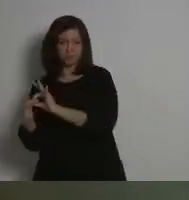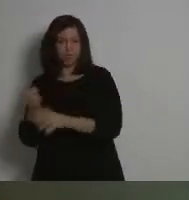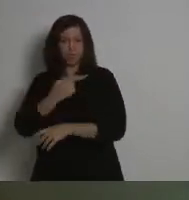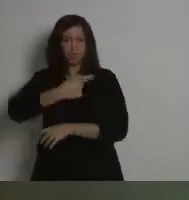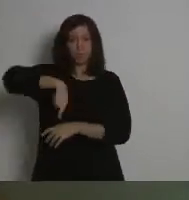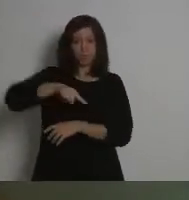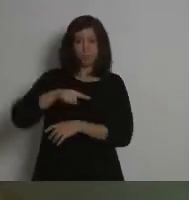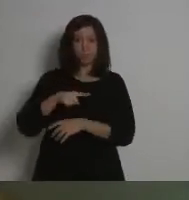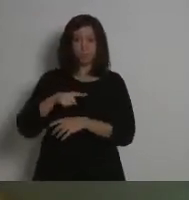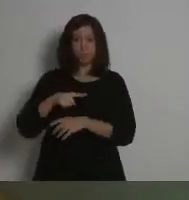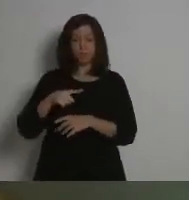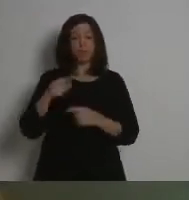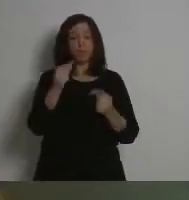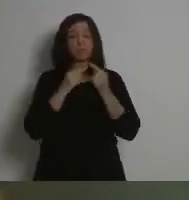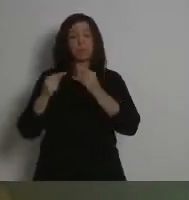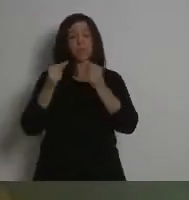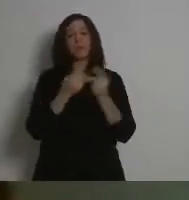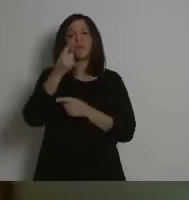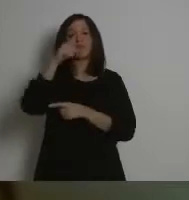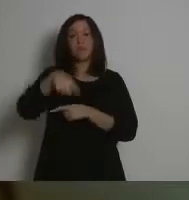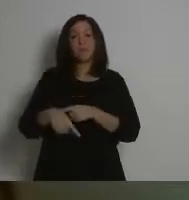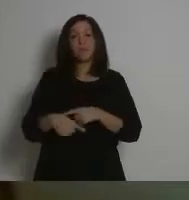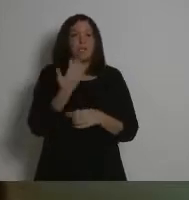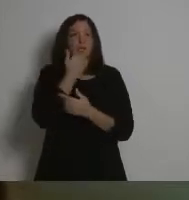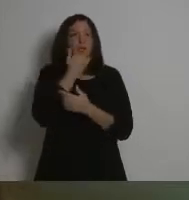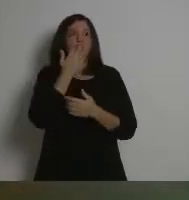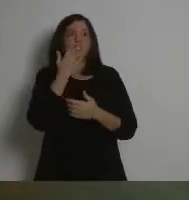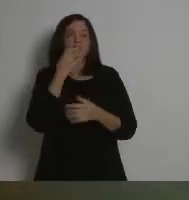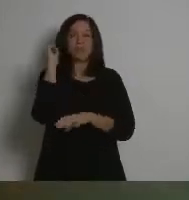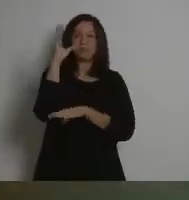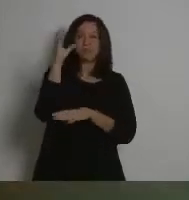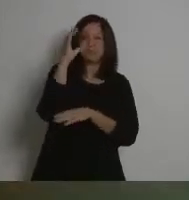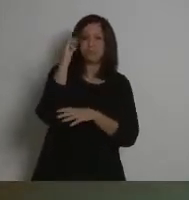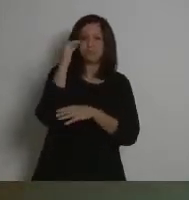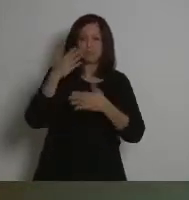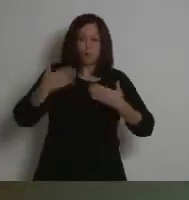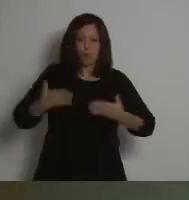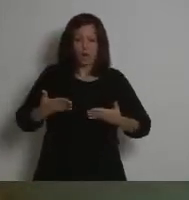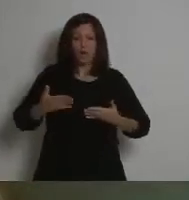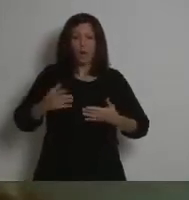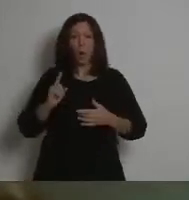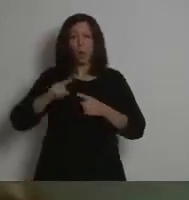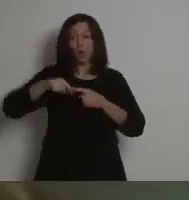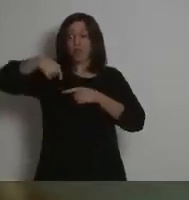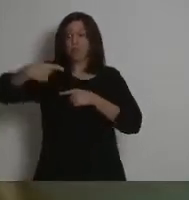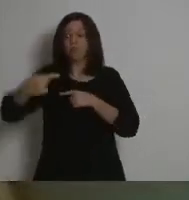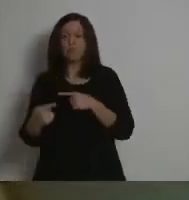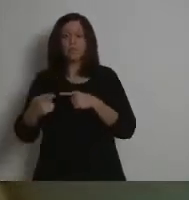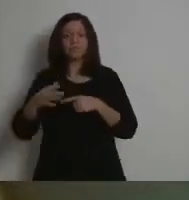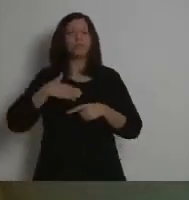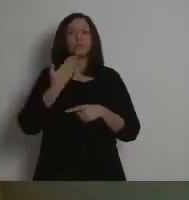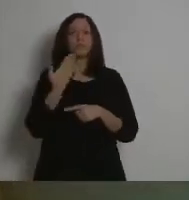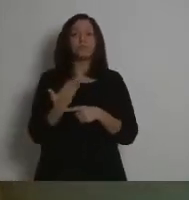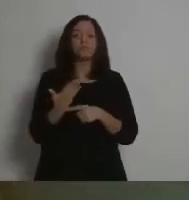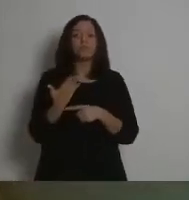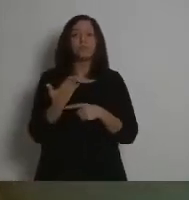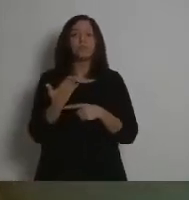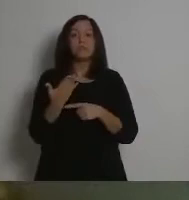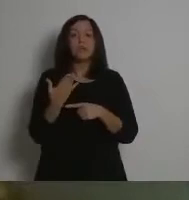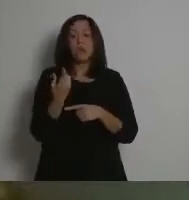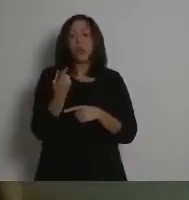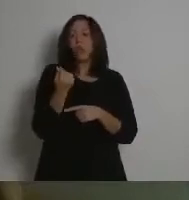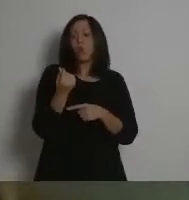Proyectos que también debemos poner en debate, proyectos que quizás tienen un coste más elevado y, por tanto, lo generado debe ser mejor